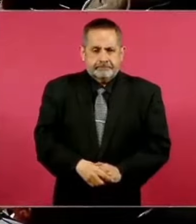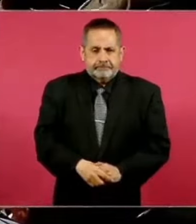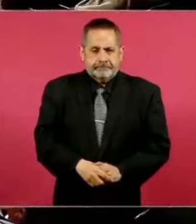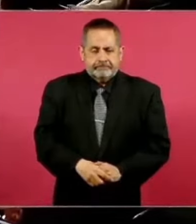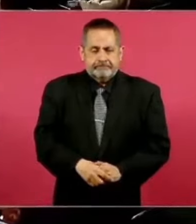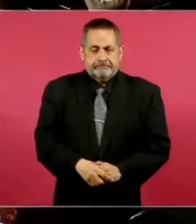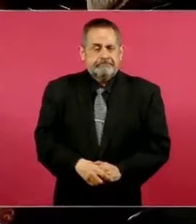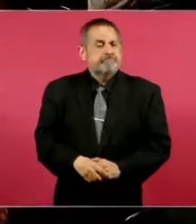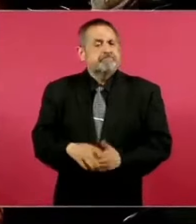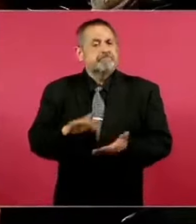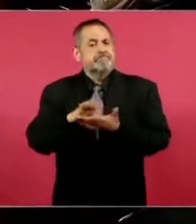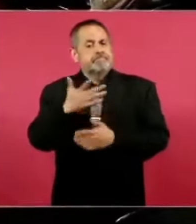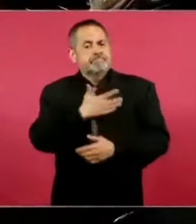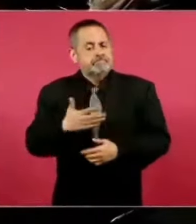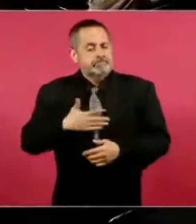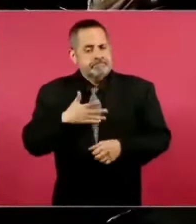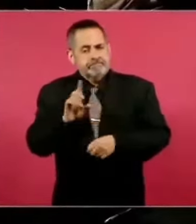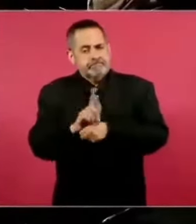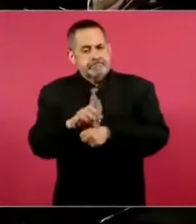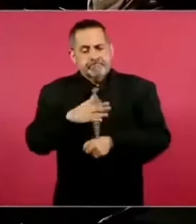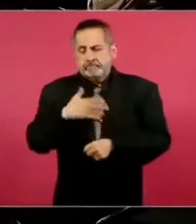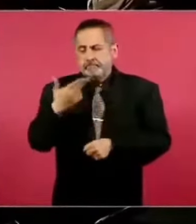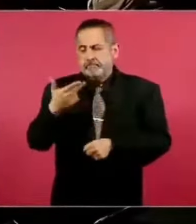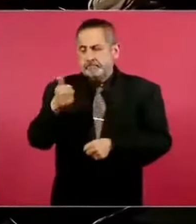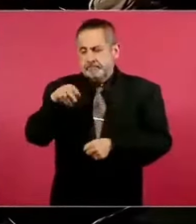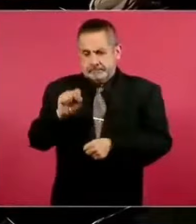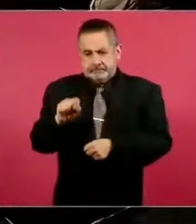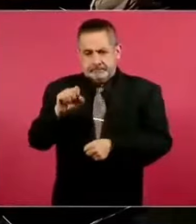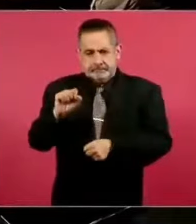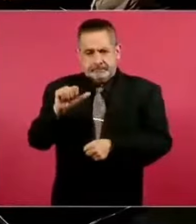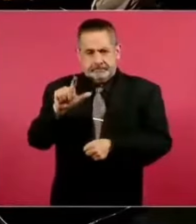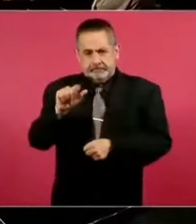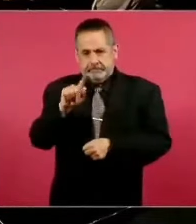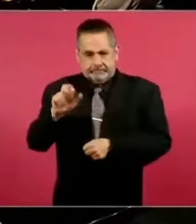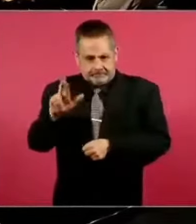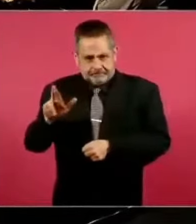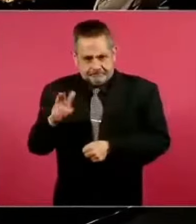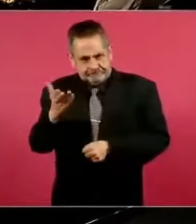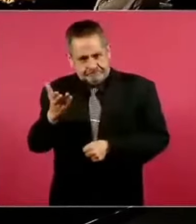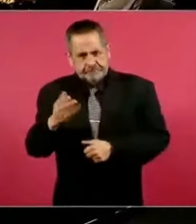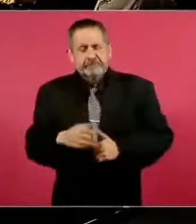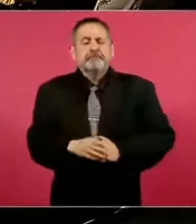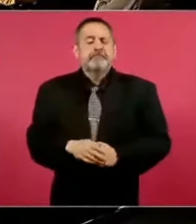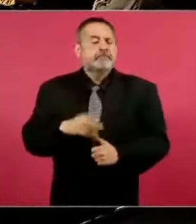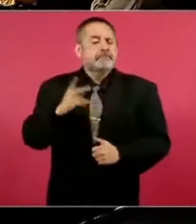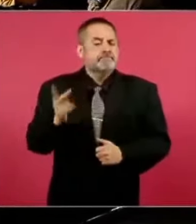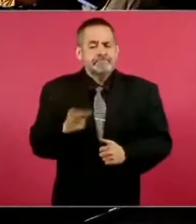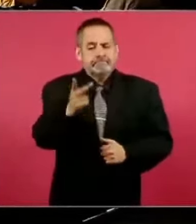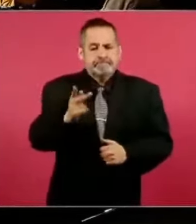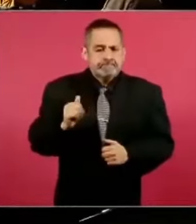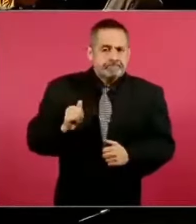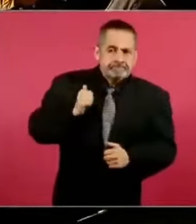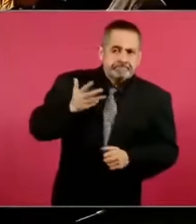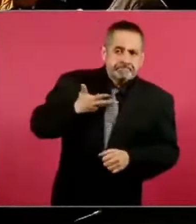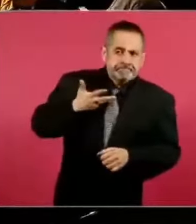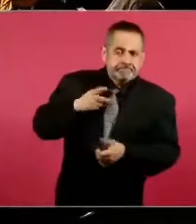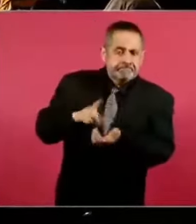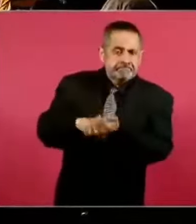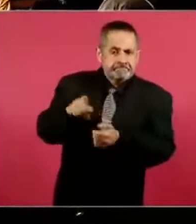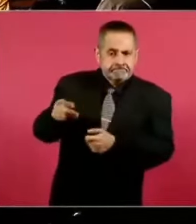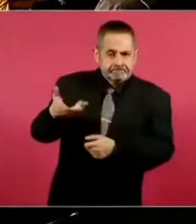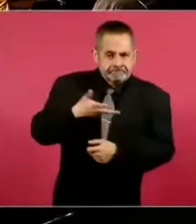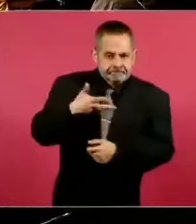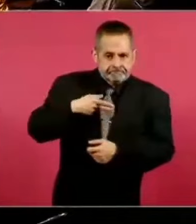Gracias, presidente. Buenos días. Hans Salazar de Noticiero en Redes. Preguntar a propósito de, y aprovechando la presencia del